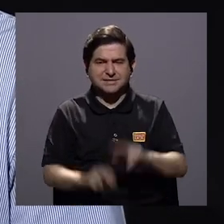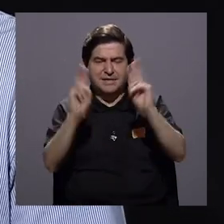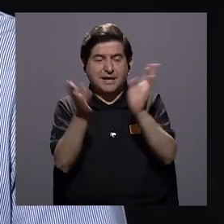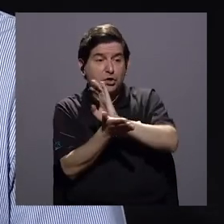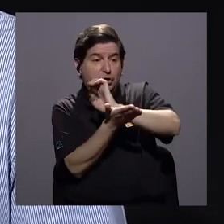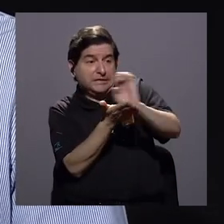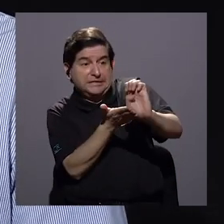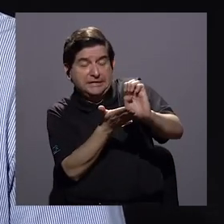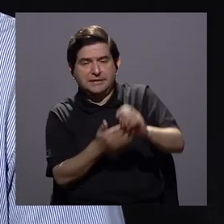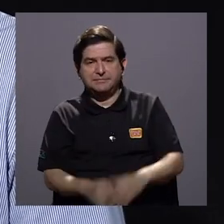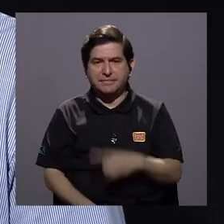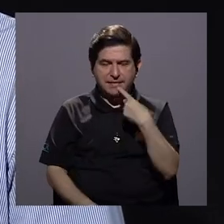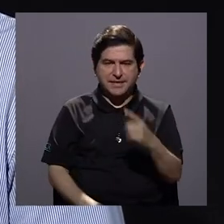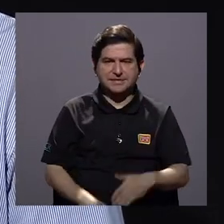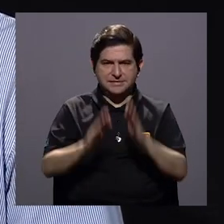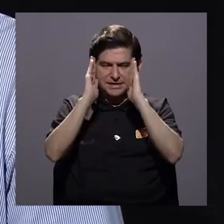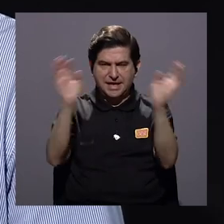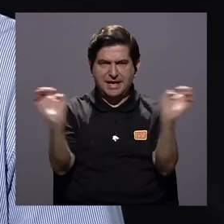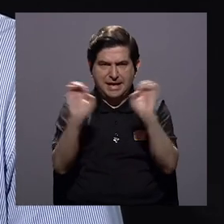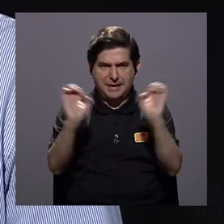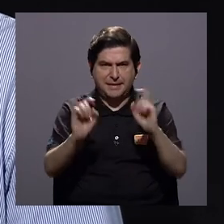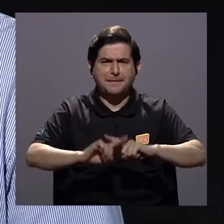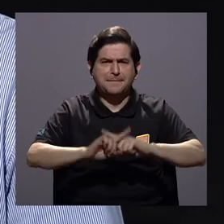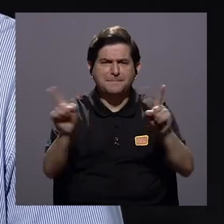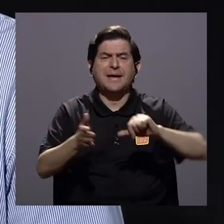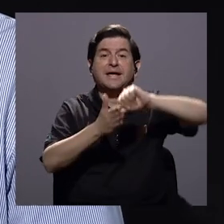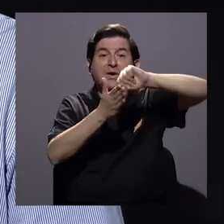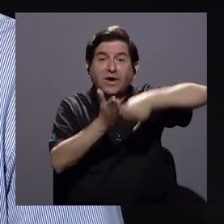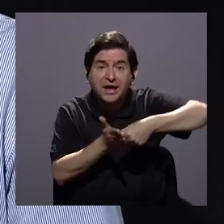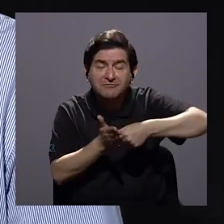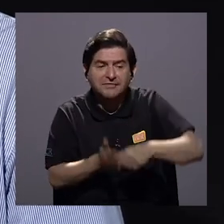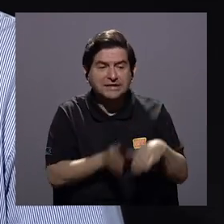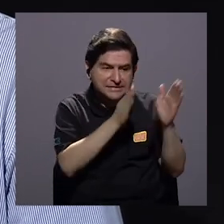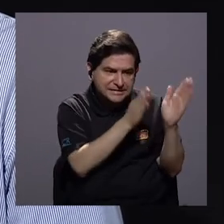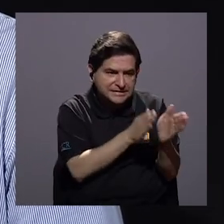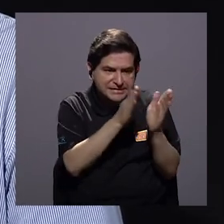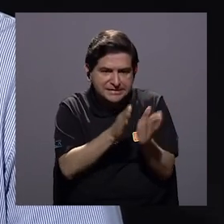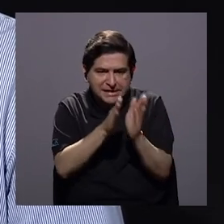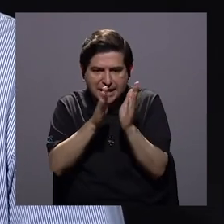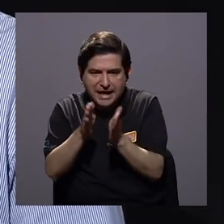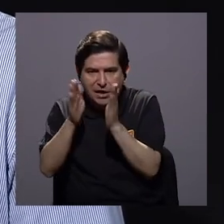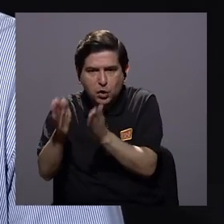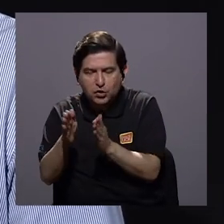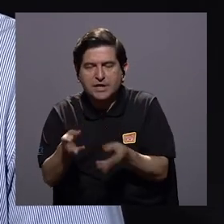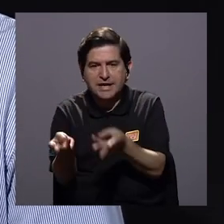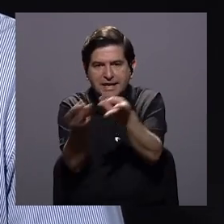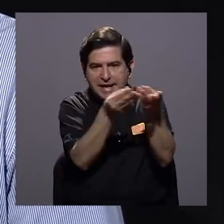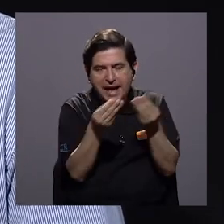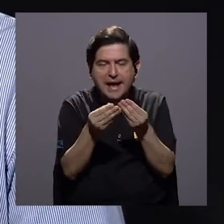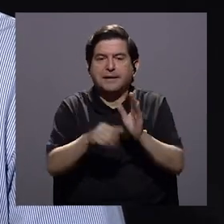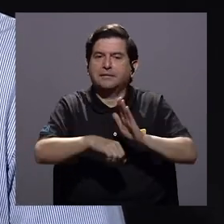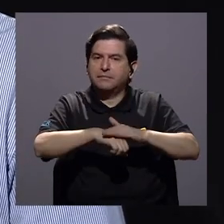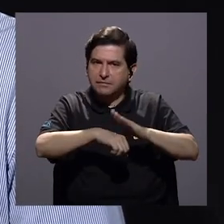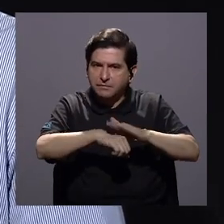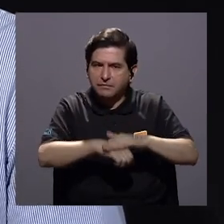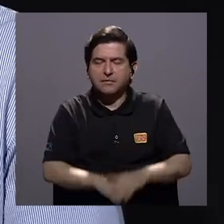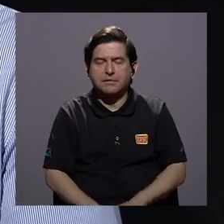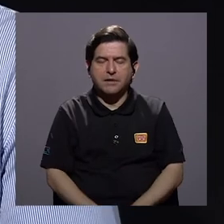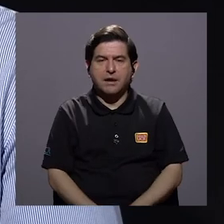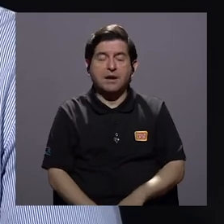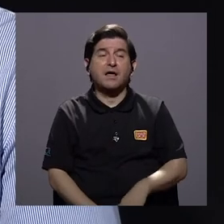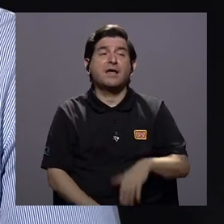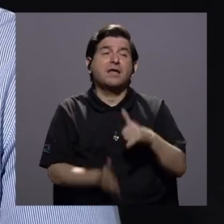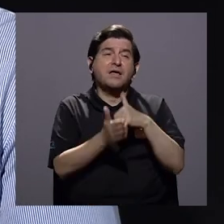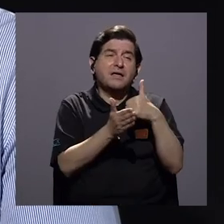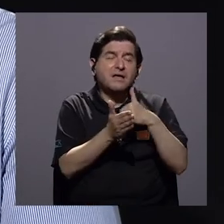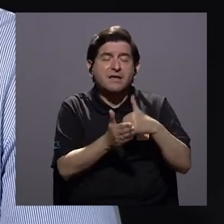preventivo porque hemos hablado de atender emergencias pero he insistido en que el tema del ordenamiento territorial permite y la